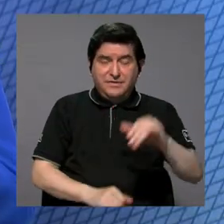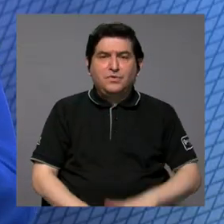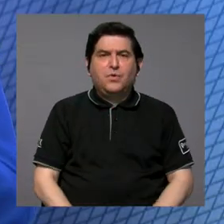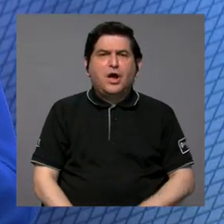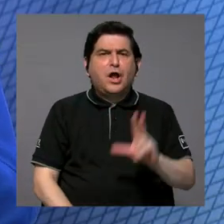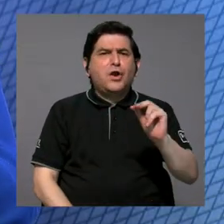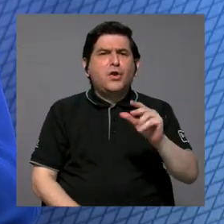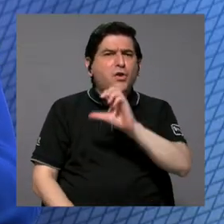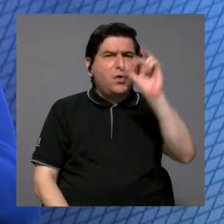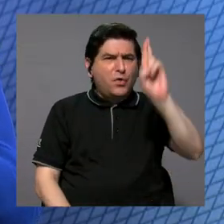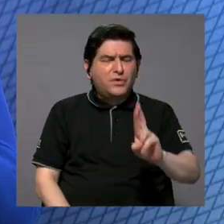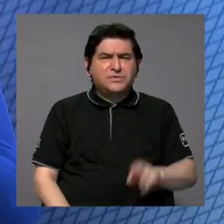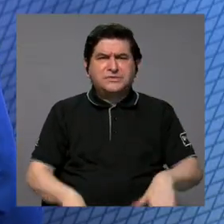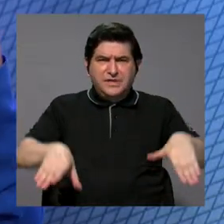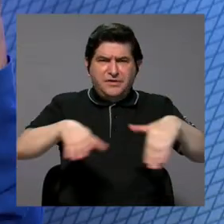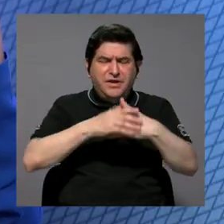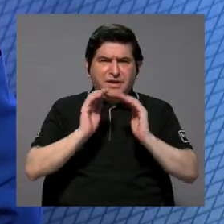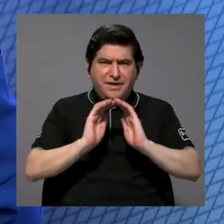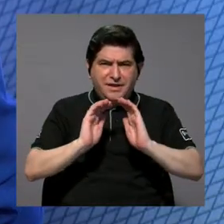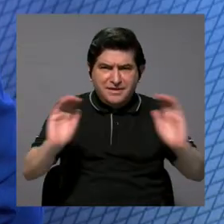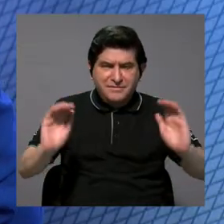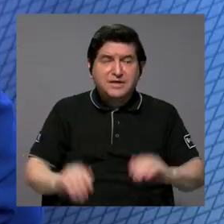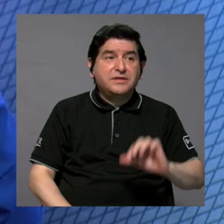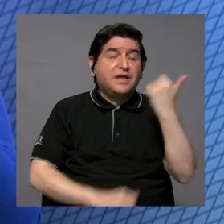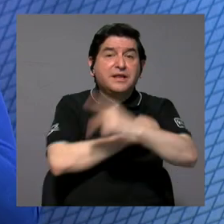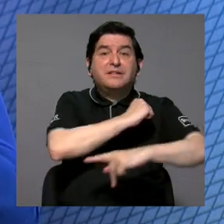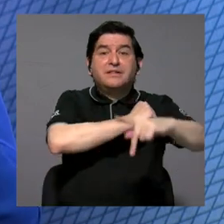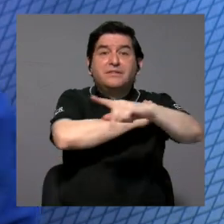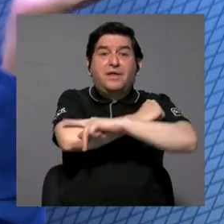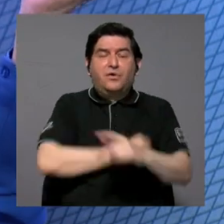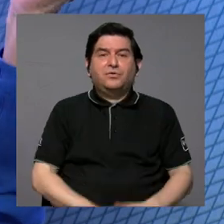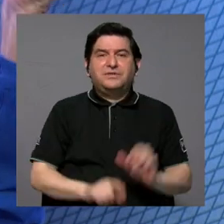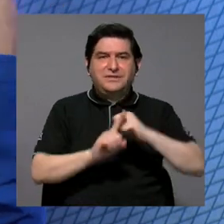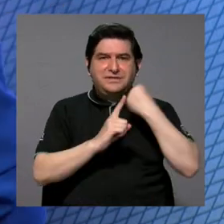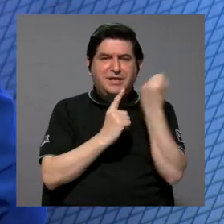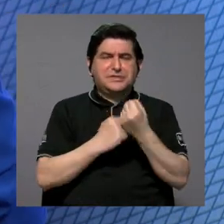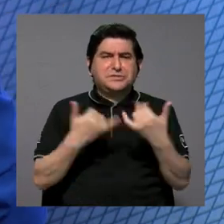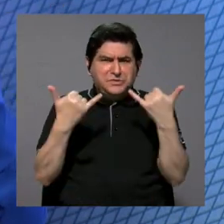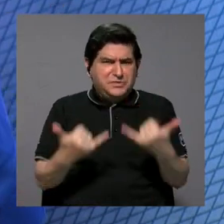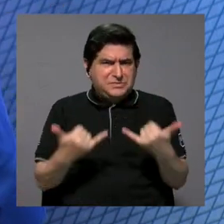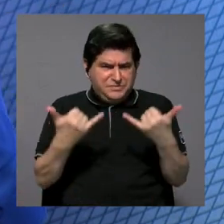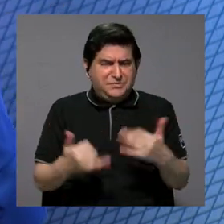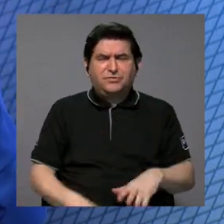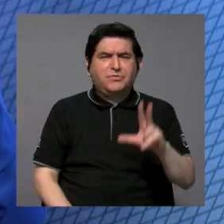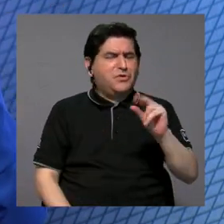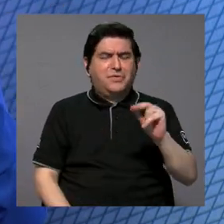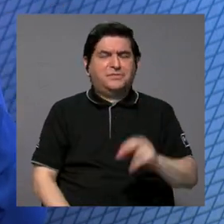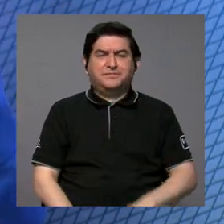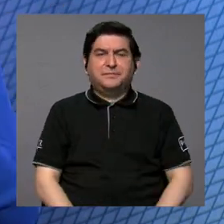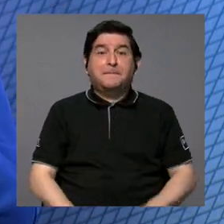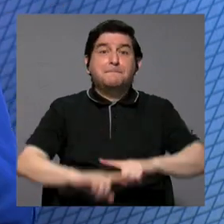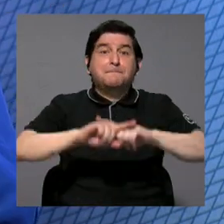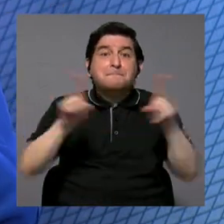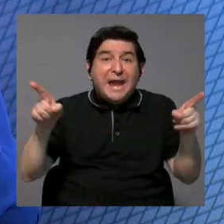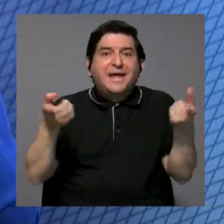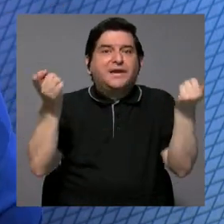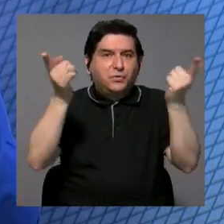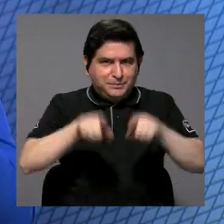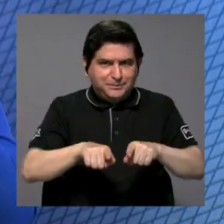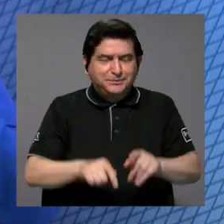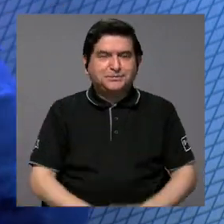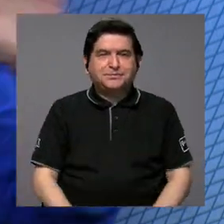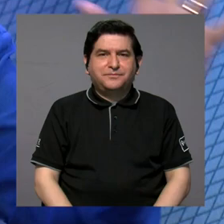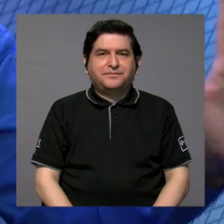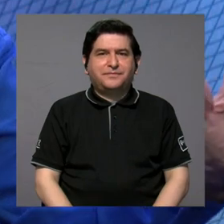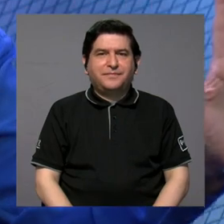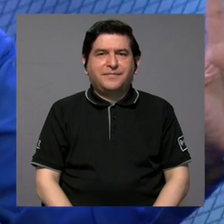No es porque en Costa Rica el matrimonio infantil, como se conoce en otros países, fuera una cosa muy presente, realmente no había, ¿verdad? Pero lo que pasaba era que